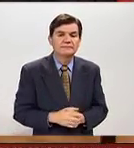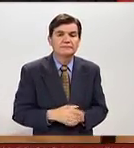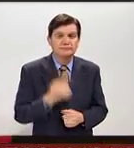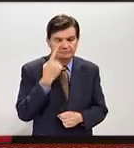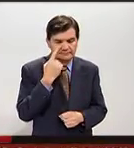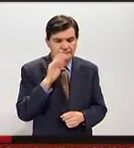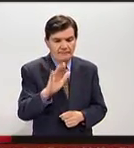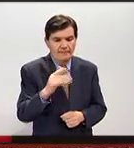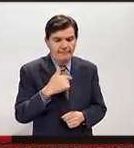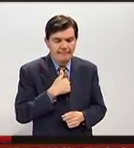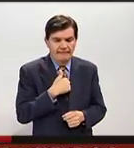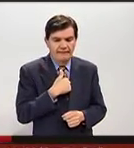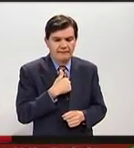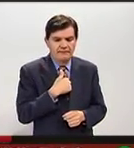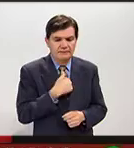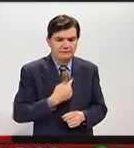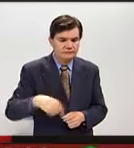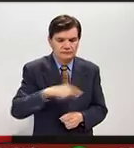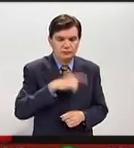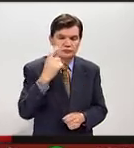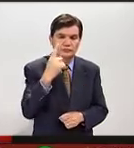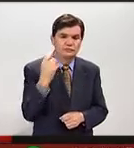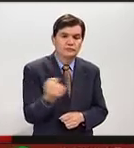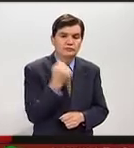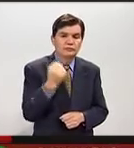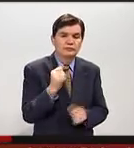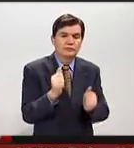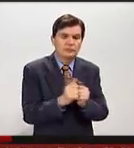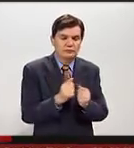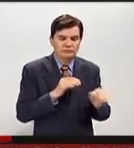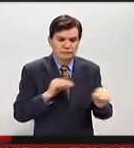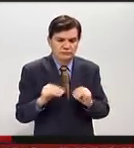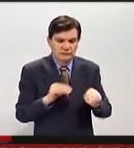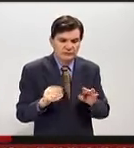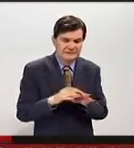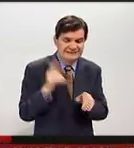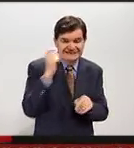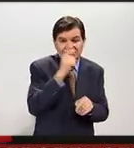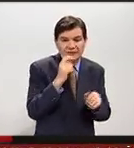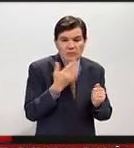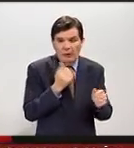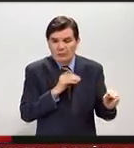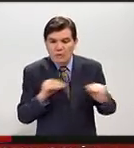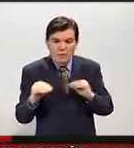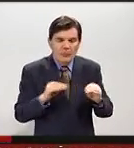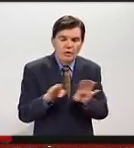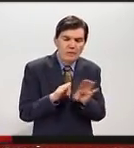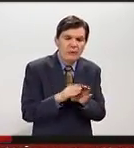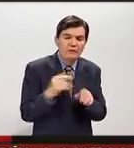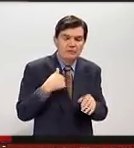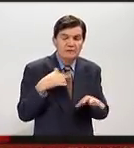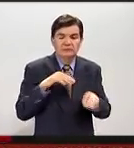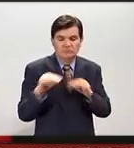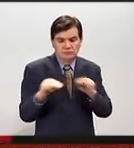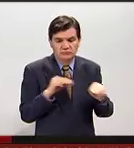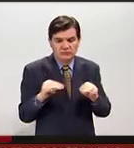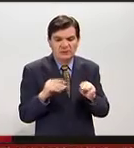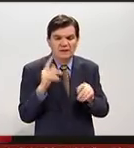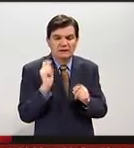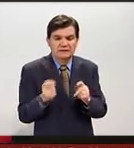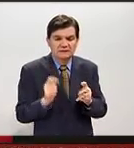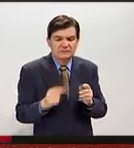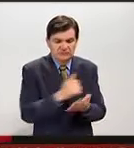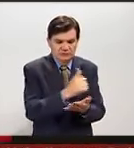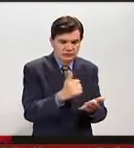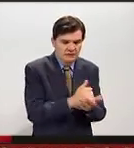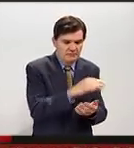Mira, pues nosotros afortunadamente pudimos movernos, era muy difícil movernos, logramos movernos de lo que es